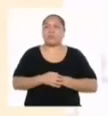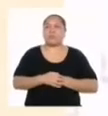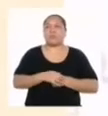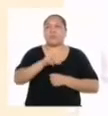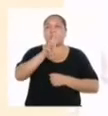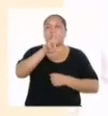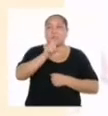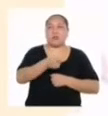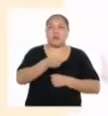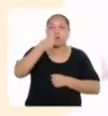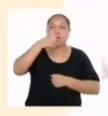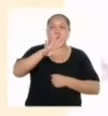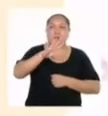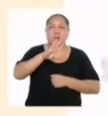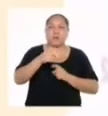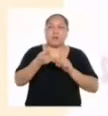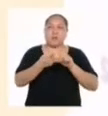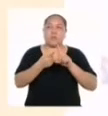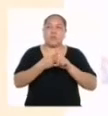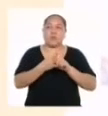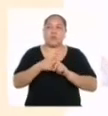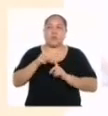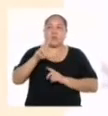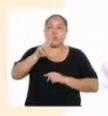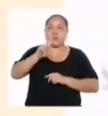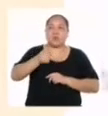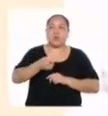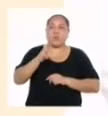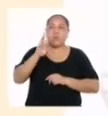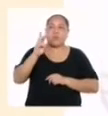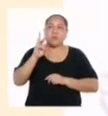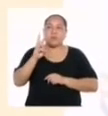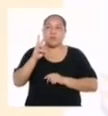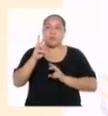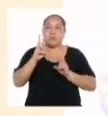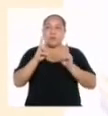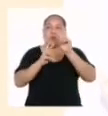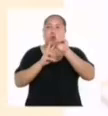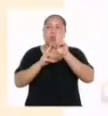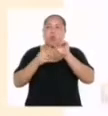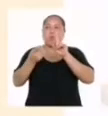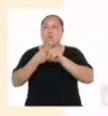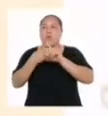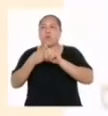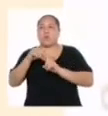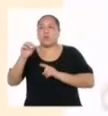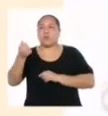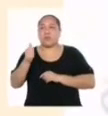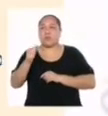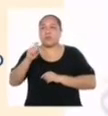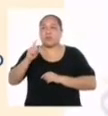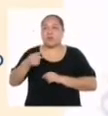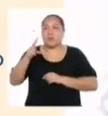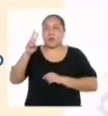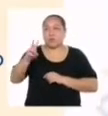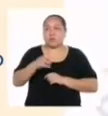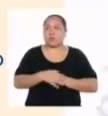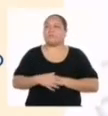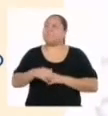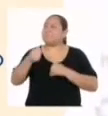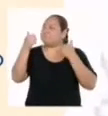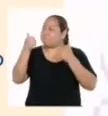fórmula sería 3,14 multiplicado por 3,6 al cuadrado y multiplicado por 10,2.